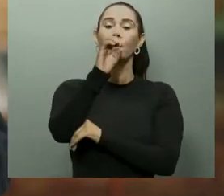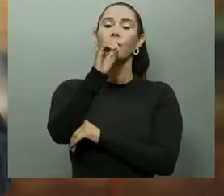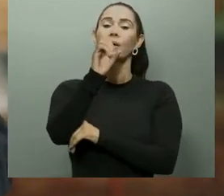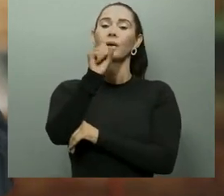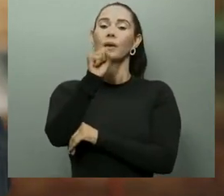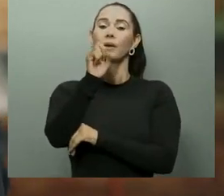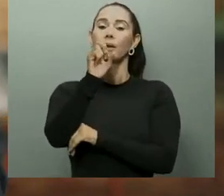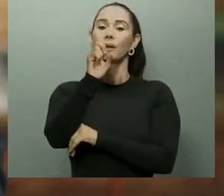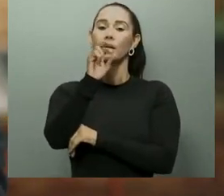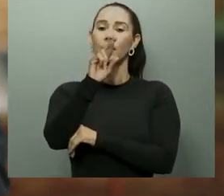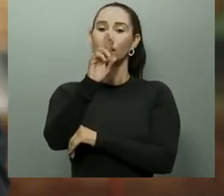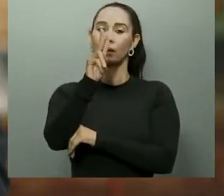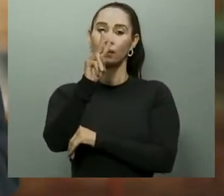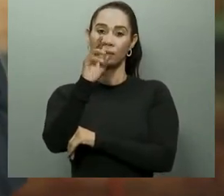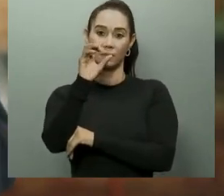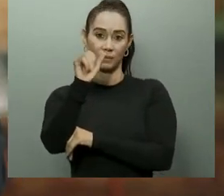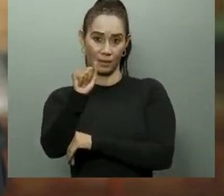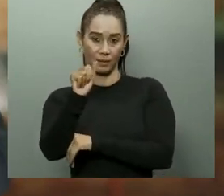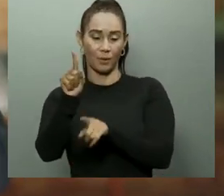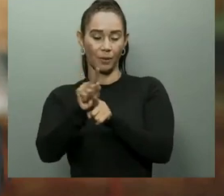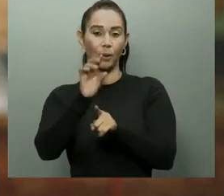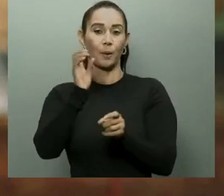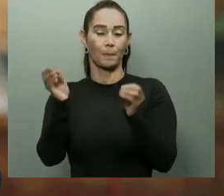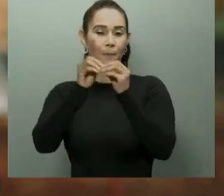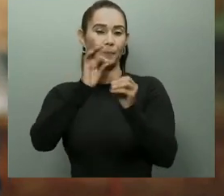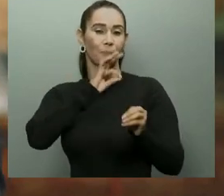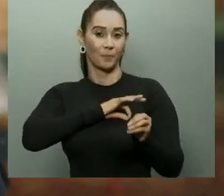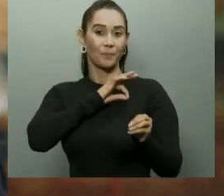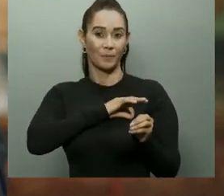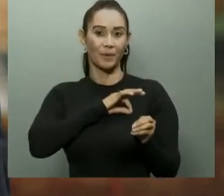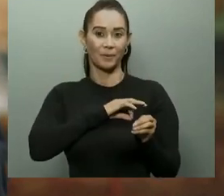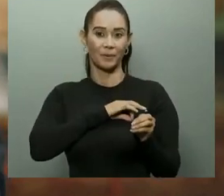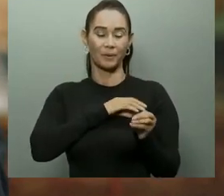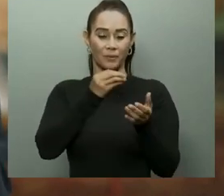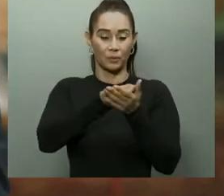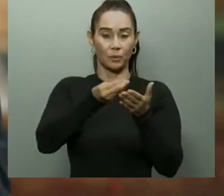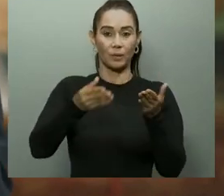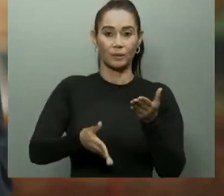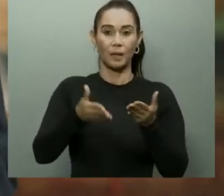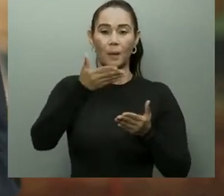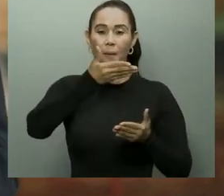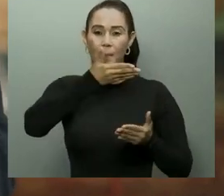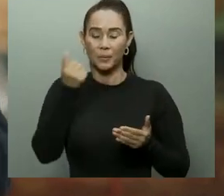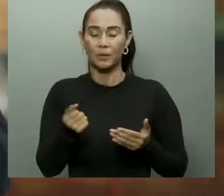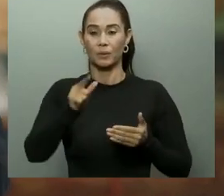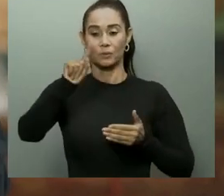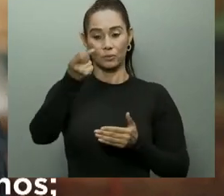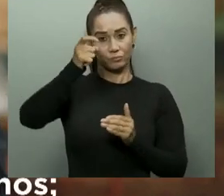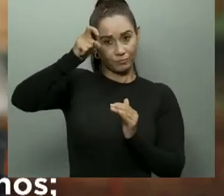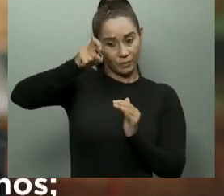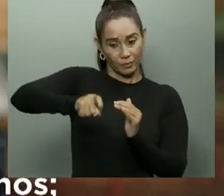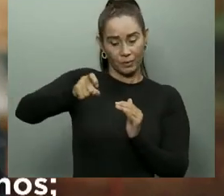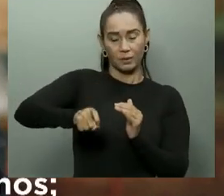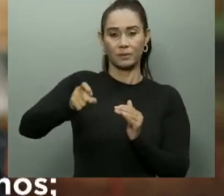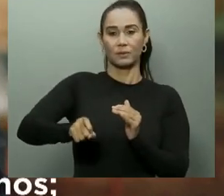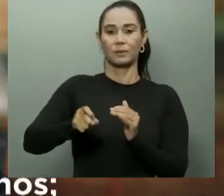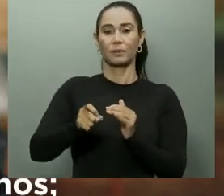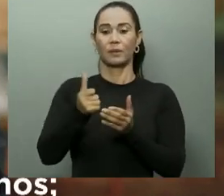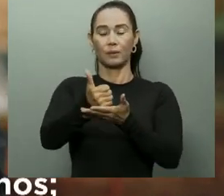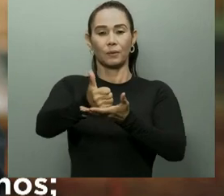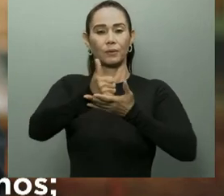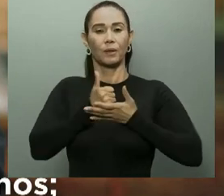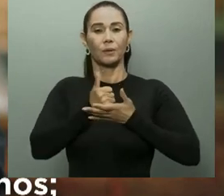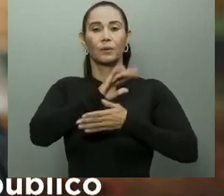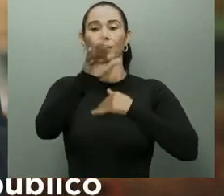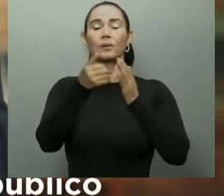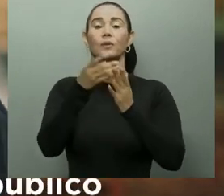No se trata de gastar más. Hay que gastar mejor. Solo en lo necesario. Solo en lo que mejore la calidad de vida de los